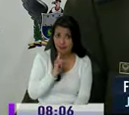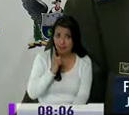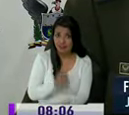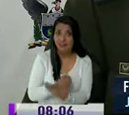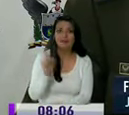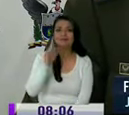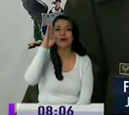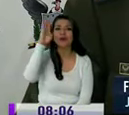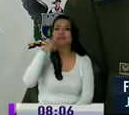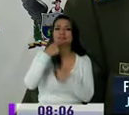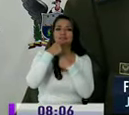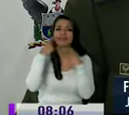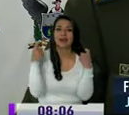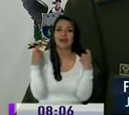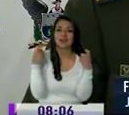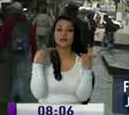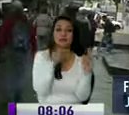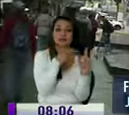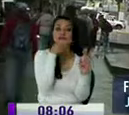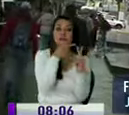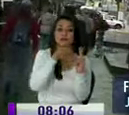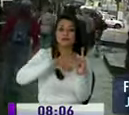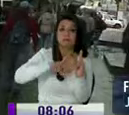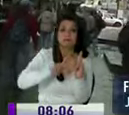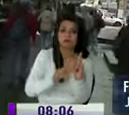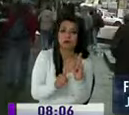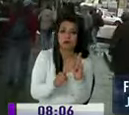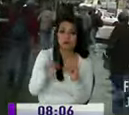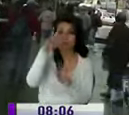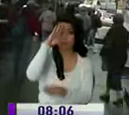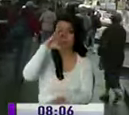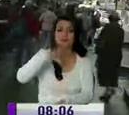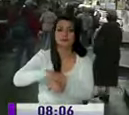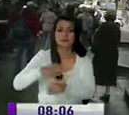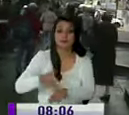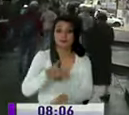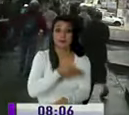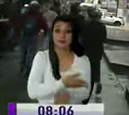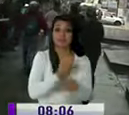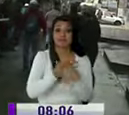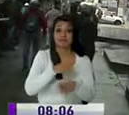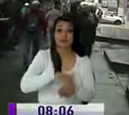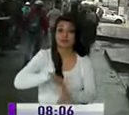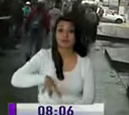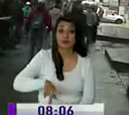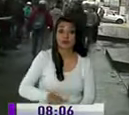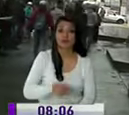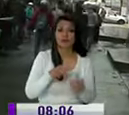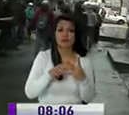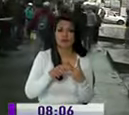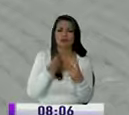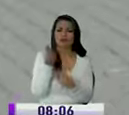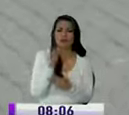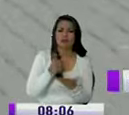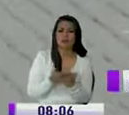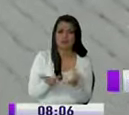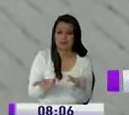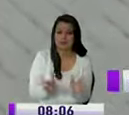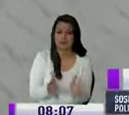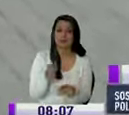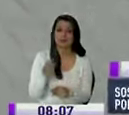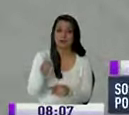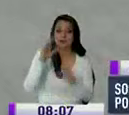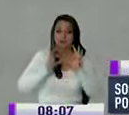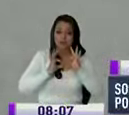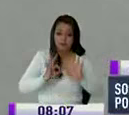la modalidad del robo a personas. Los dos capturados que registran antecedentes por robo, asociación ilícita, entre otros, se hacían pasar